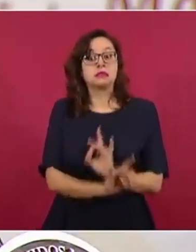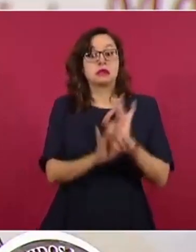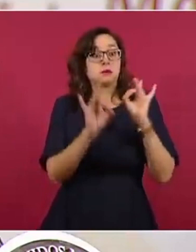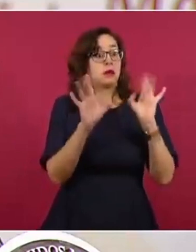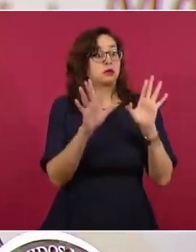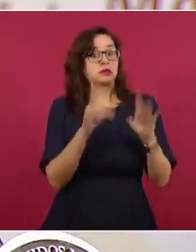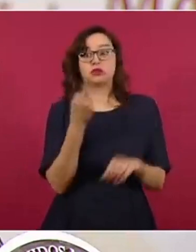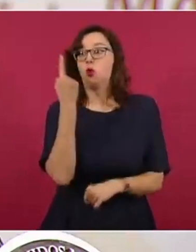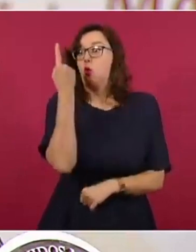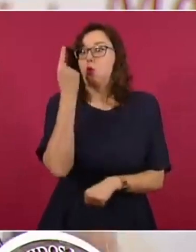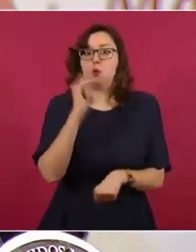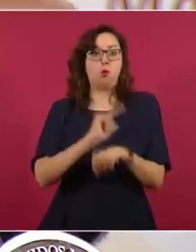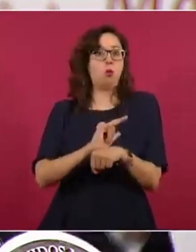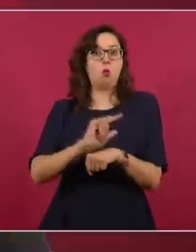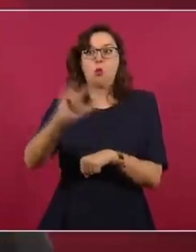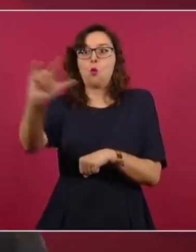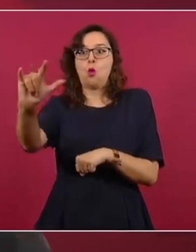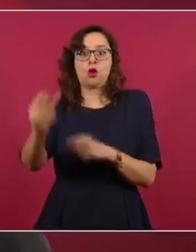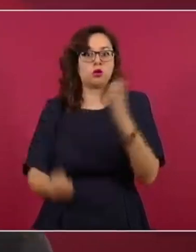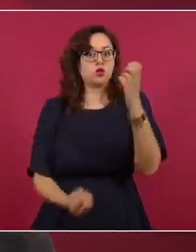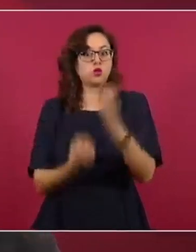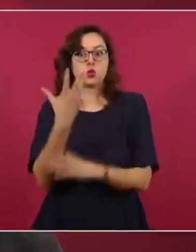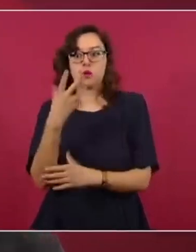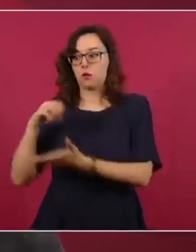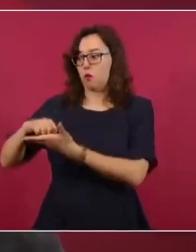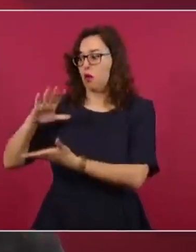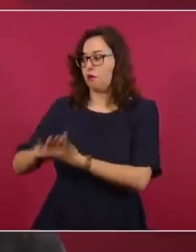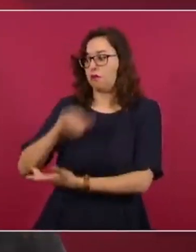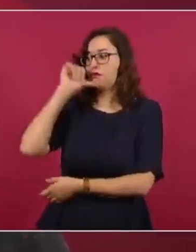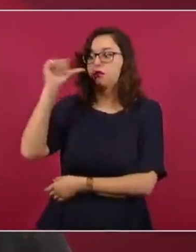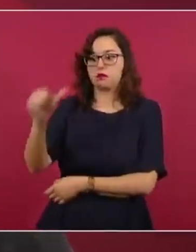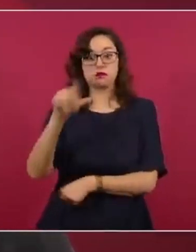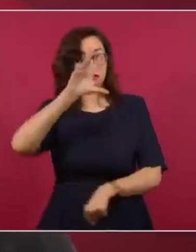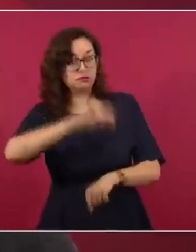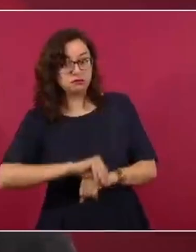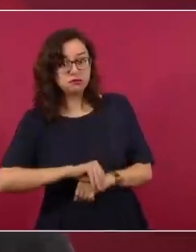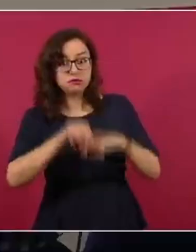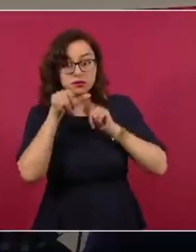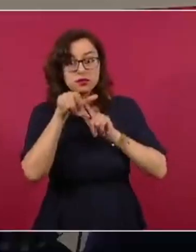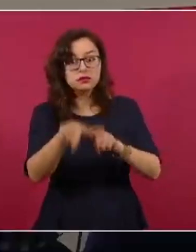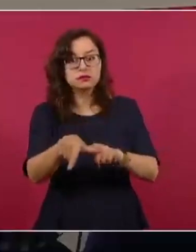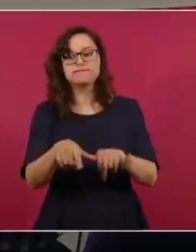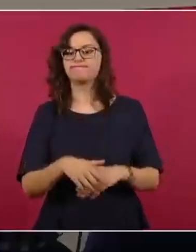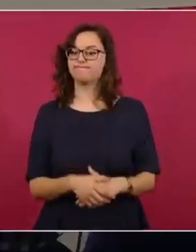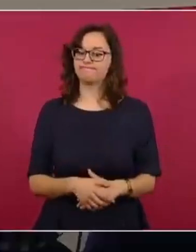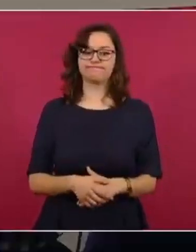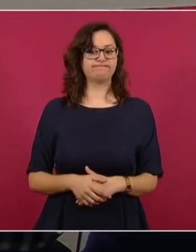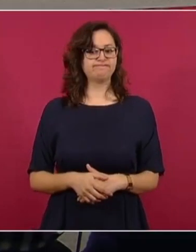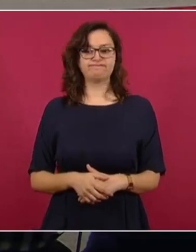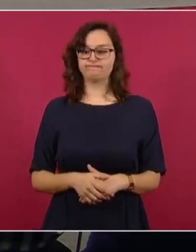permitidos o vuelos no programados. Básicamente ese es el acuerdo al que se llegó.